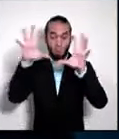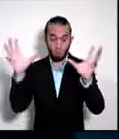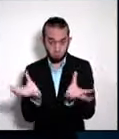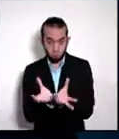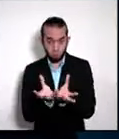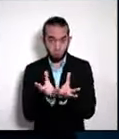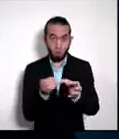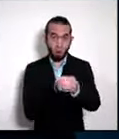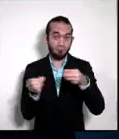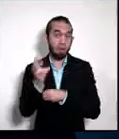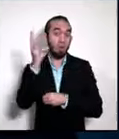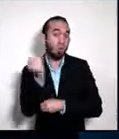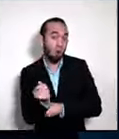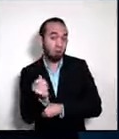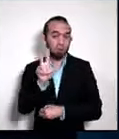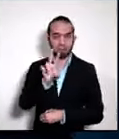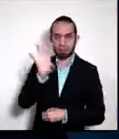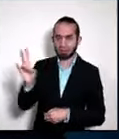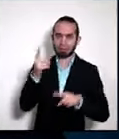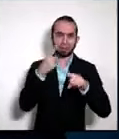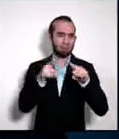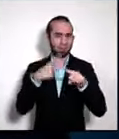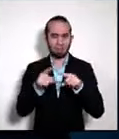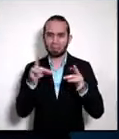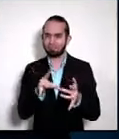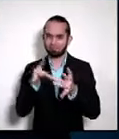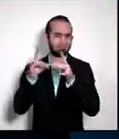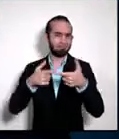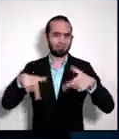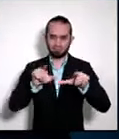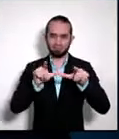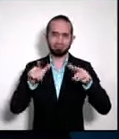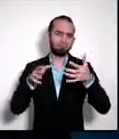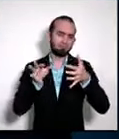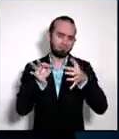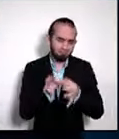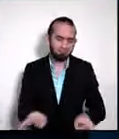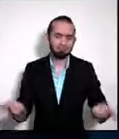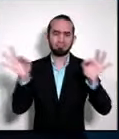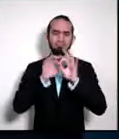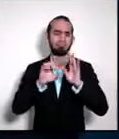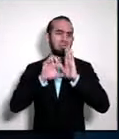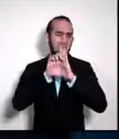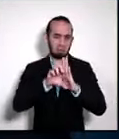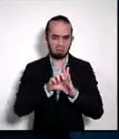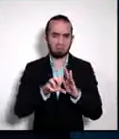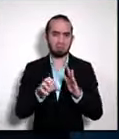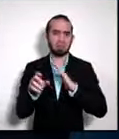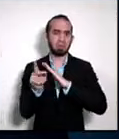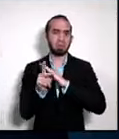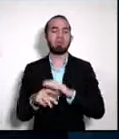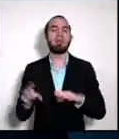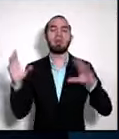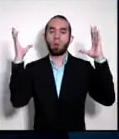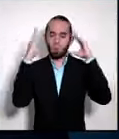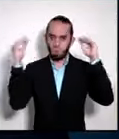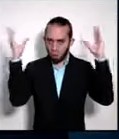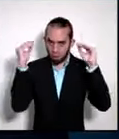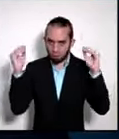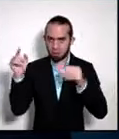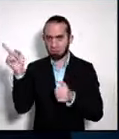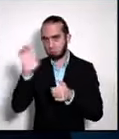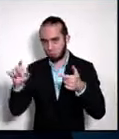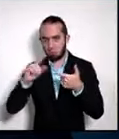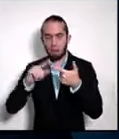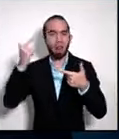en destinos muy importantes y muy relevantes como los Países Bajos, en Europa,